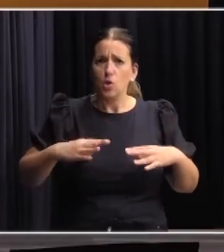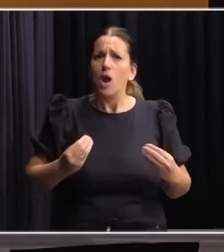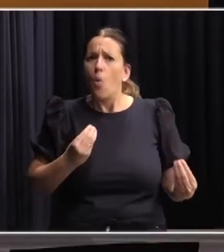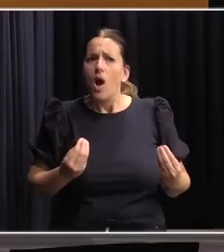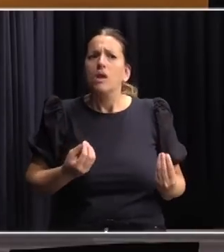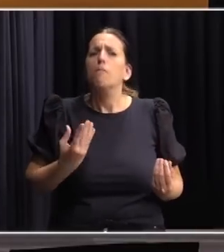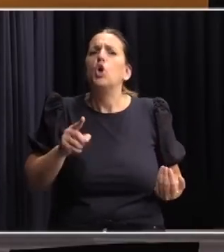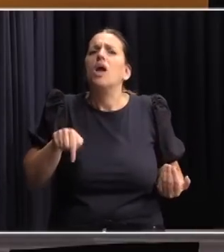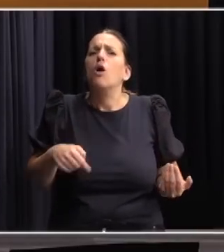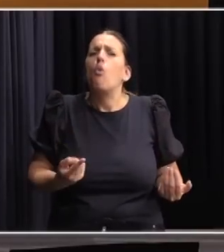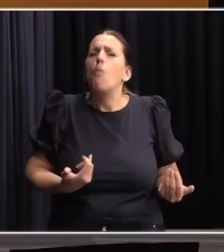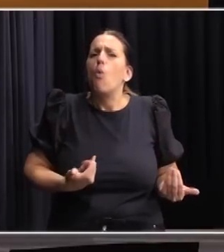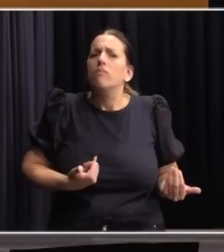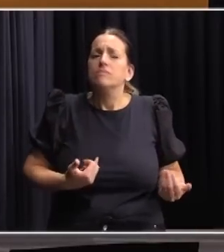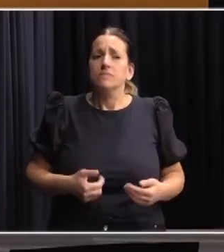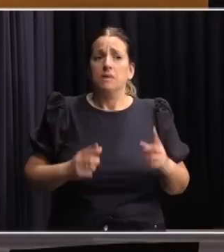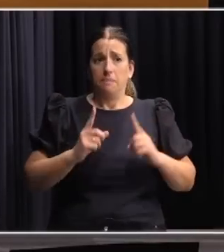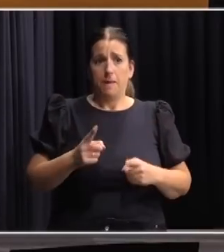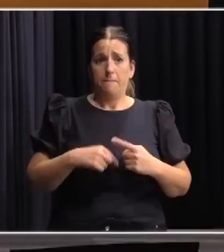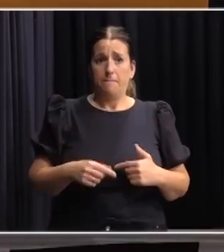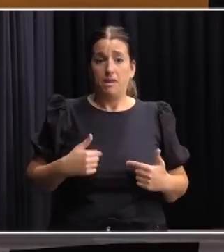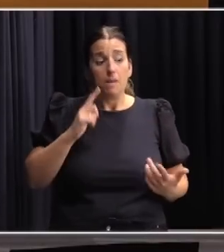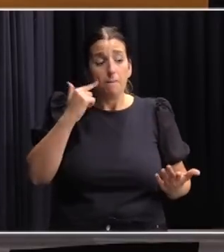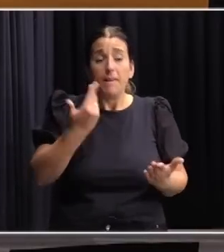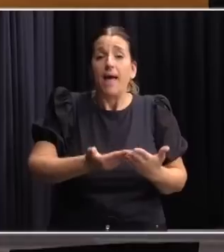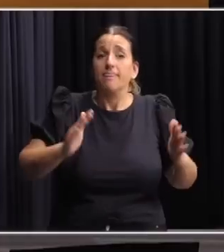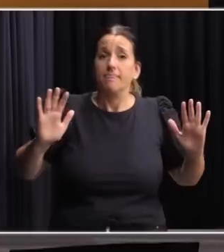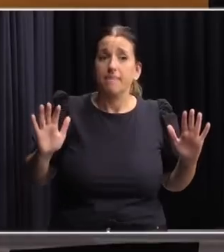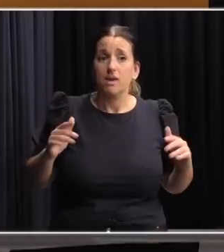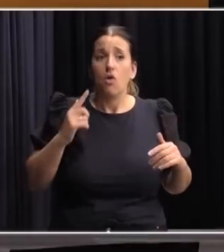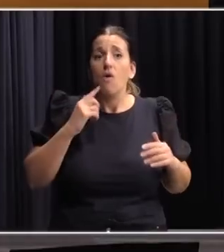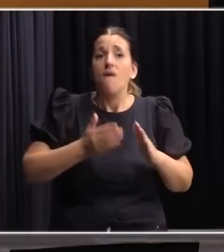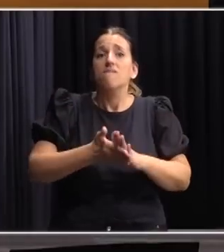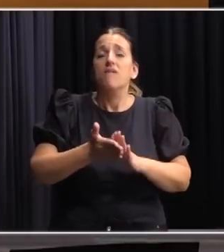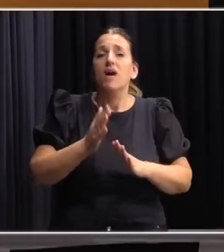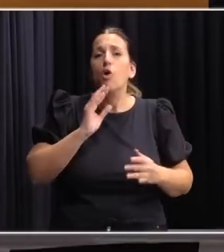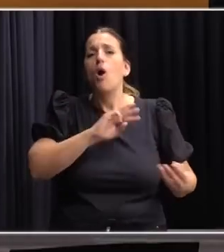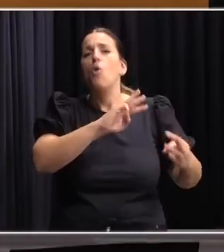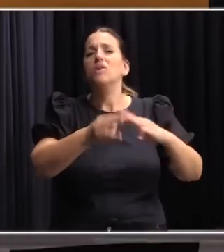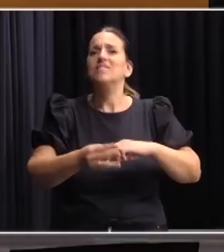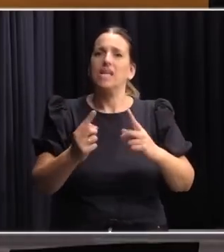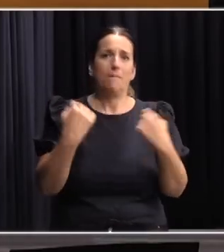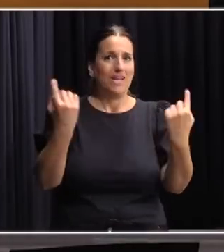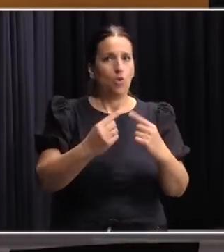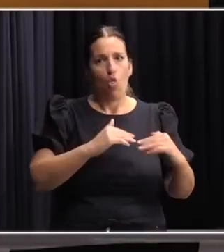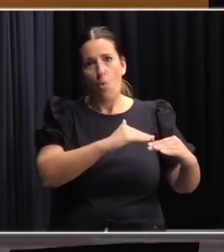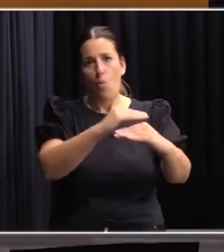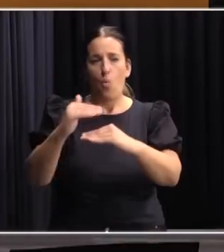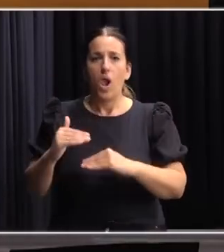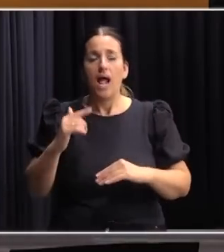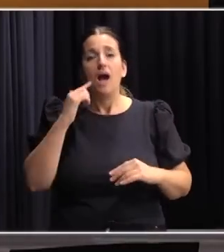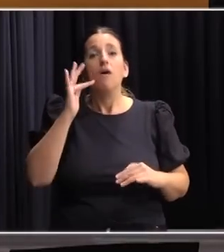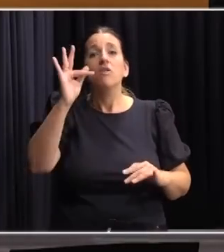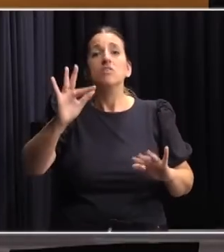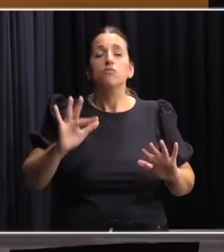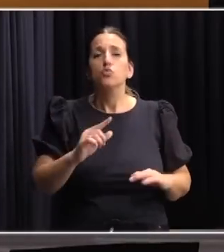el criterio digamos para tomar esa definición y también se plantea que se va a ir a una universalidad progresiva es decir en cierto